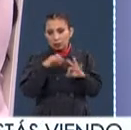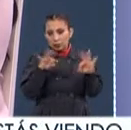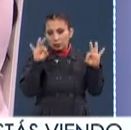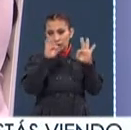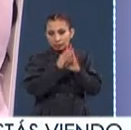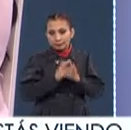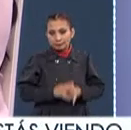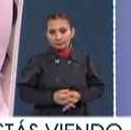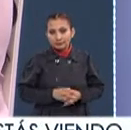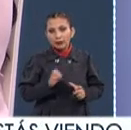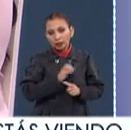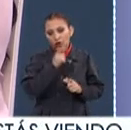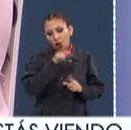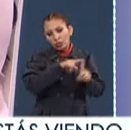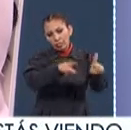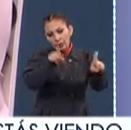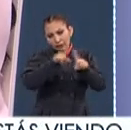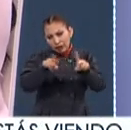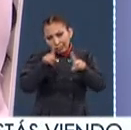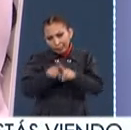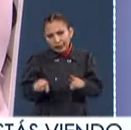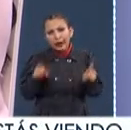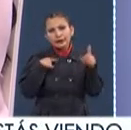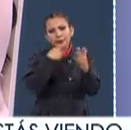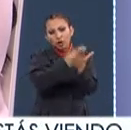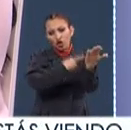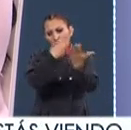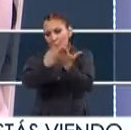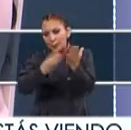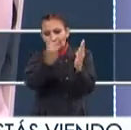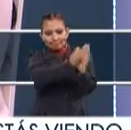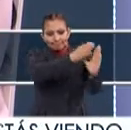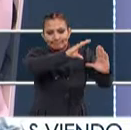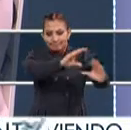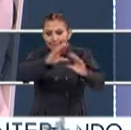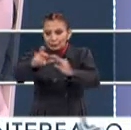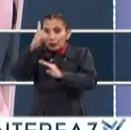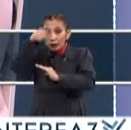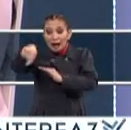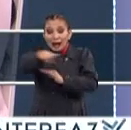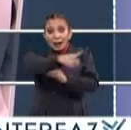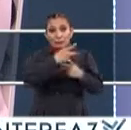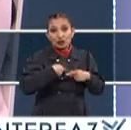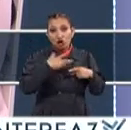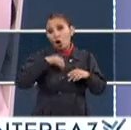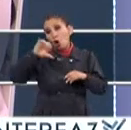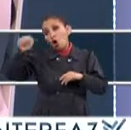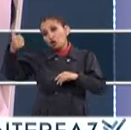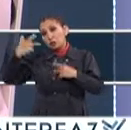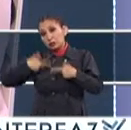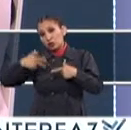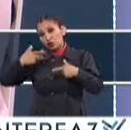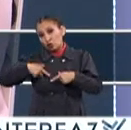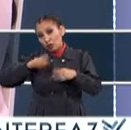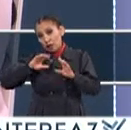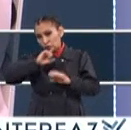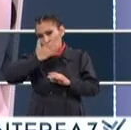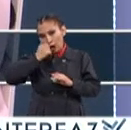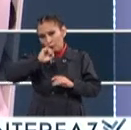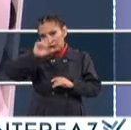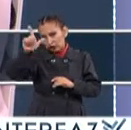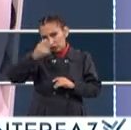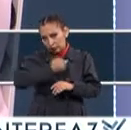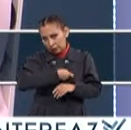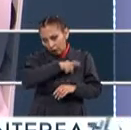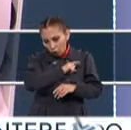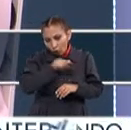fundamental Entonces, a través de distintos programas de capacitación para personal y no personal profesional de la salud Es